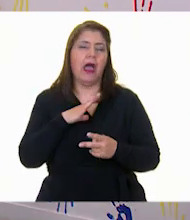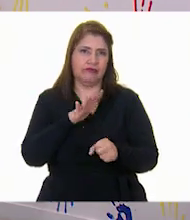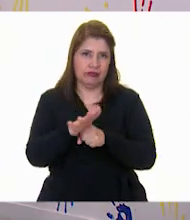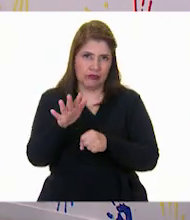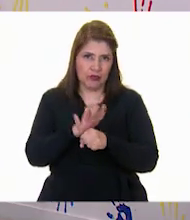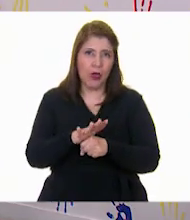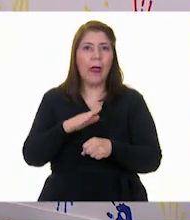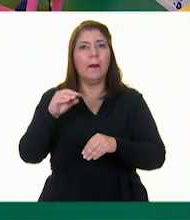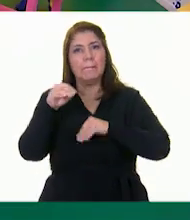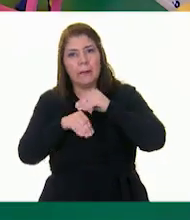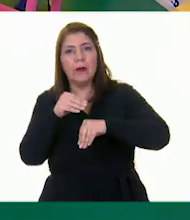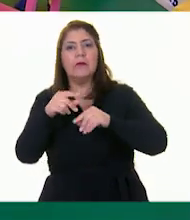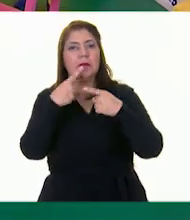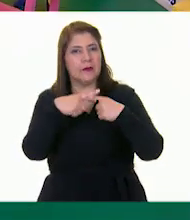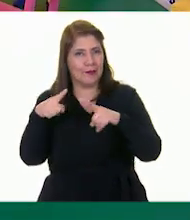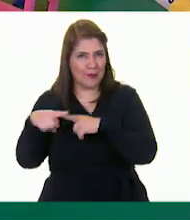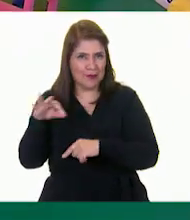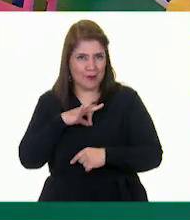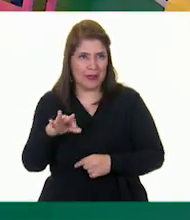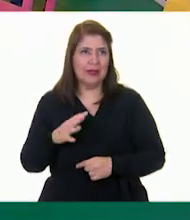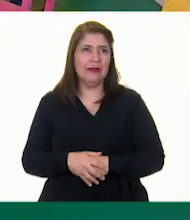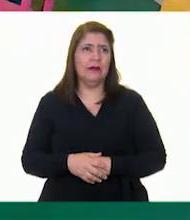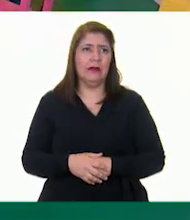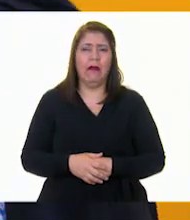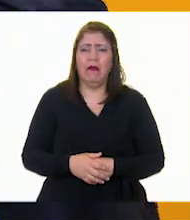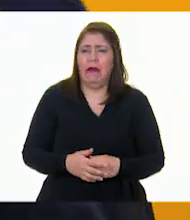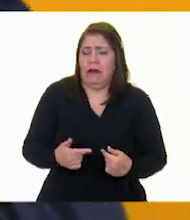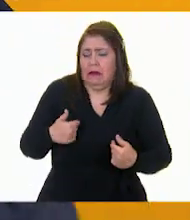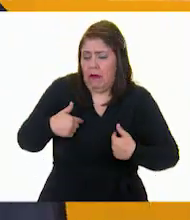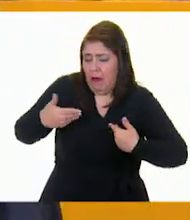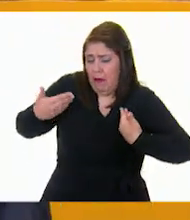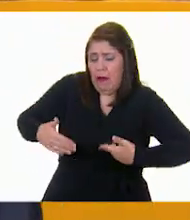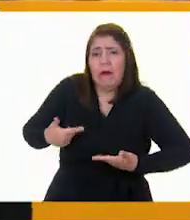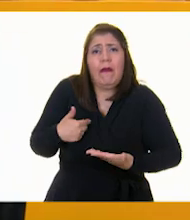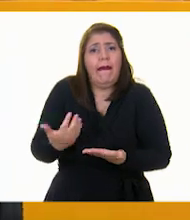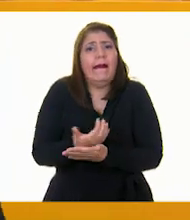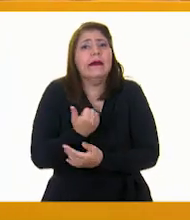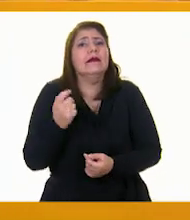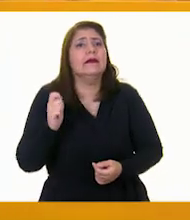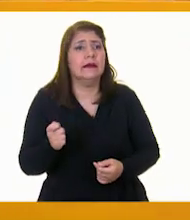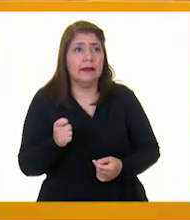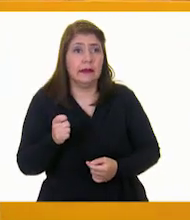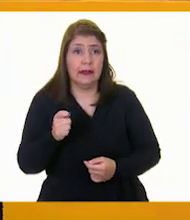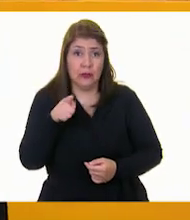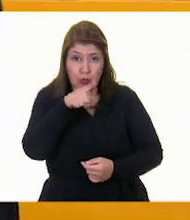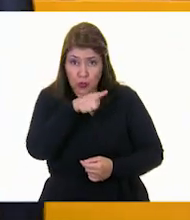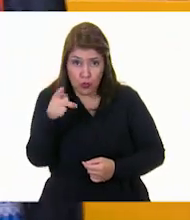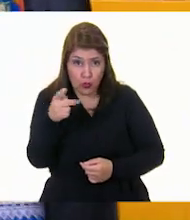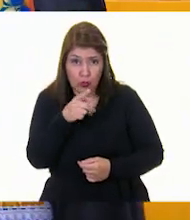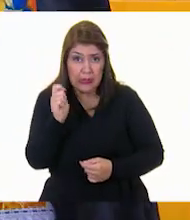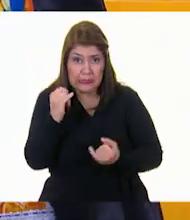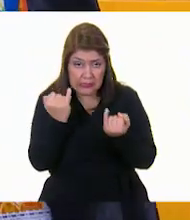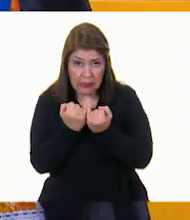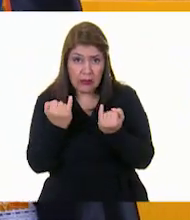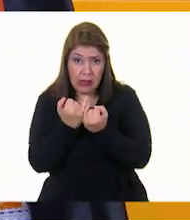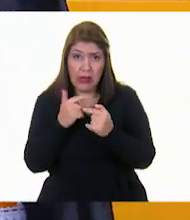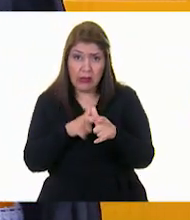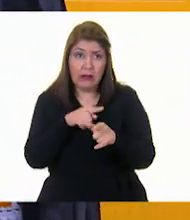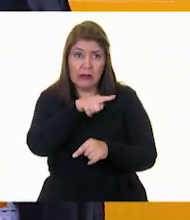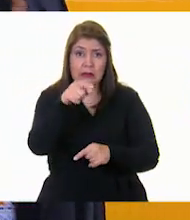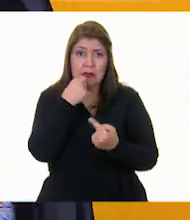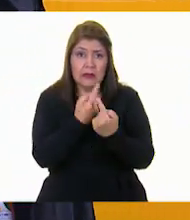otras más. ¡Sí! ¿Qué y yo? ¿Qué gané? Si siguen así las niñas y los niños